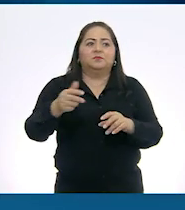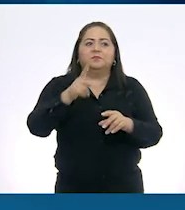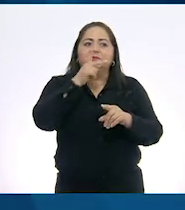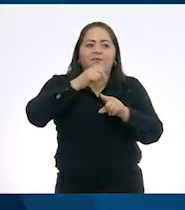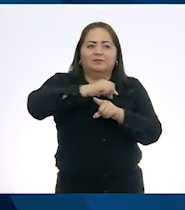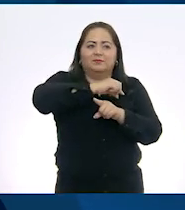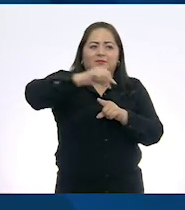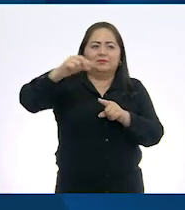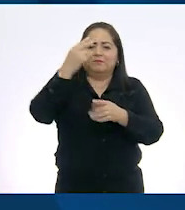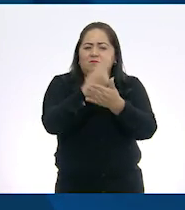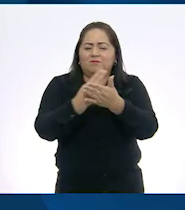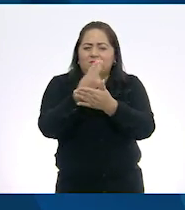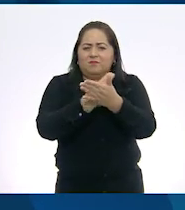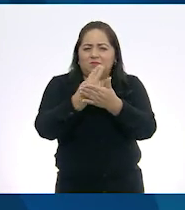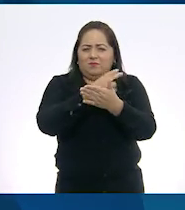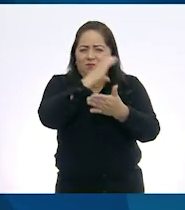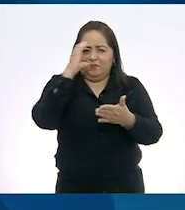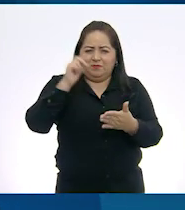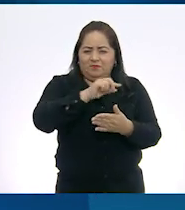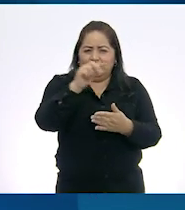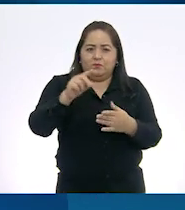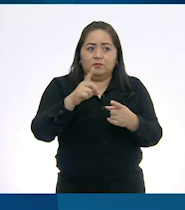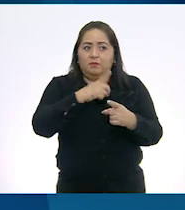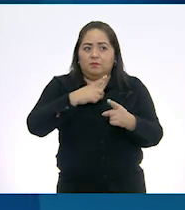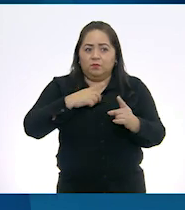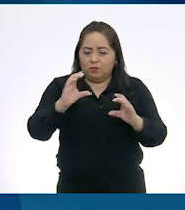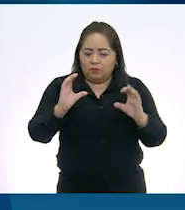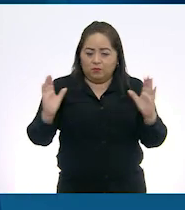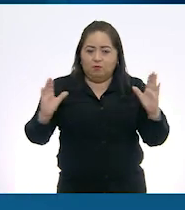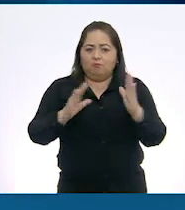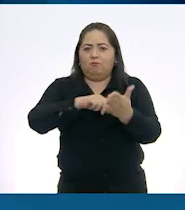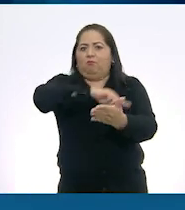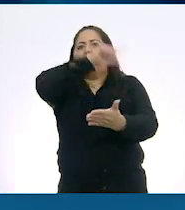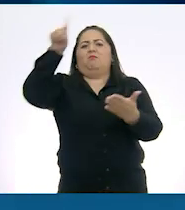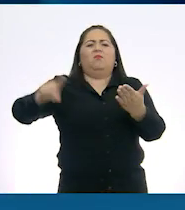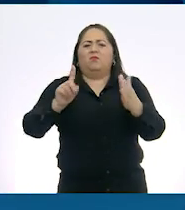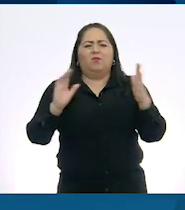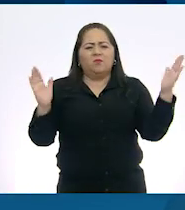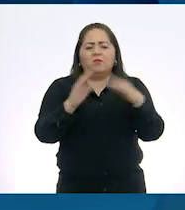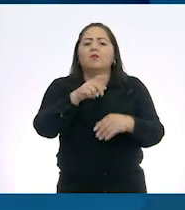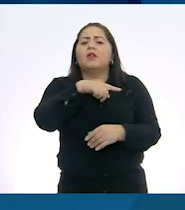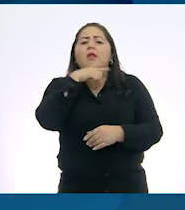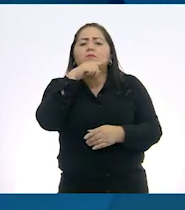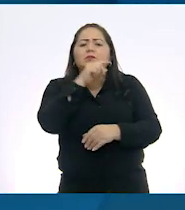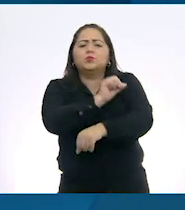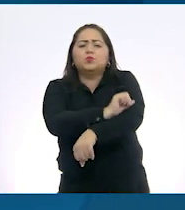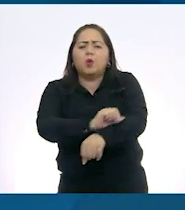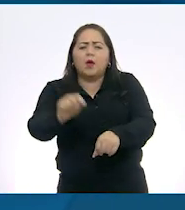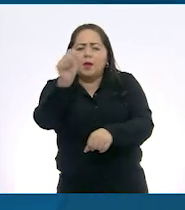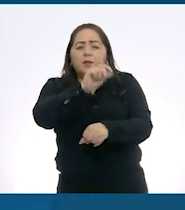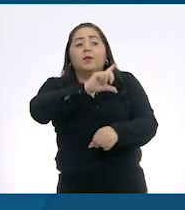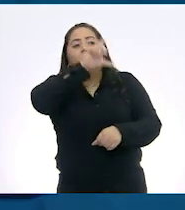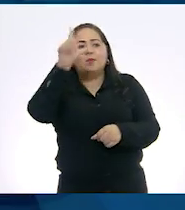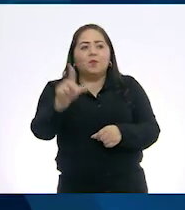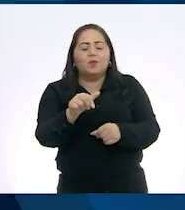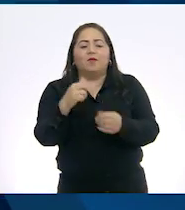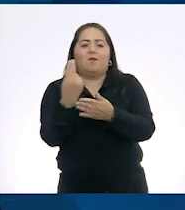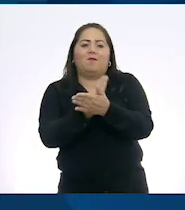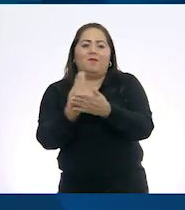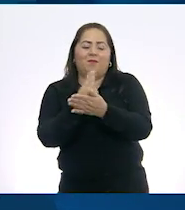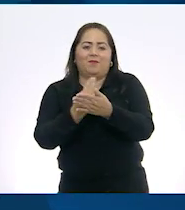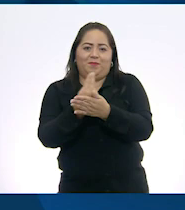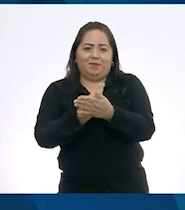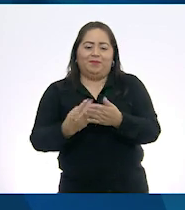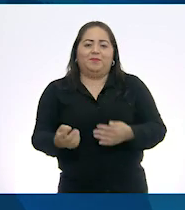e ilustraciones en cada lienzo, respetando un margen preestablecido. Hazlo con lápiz suave para luego darle vida y color a la